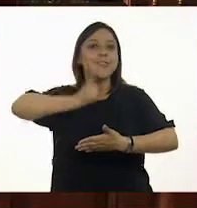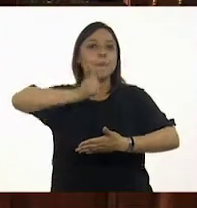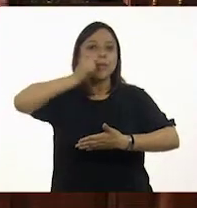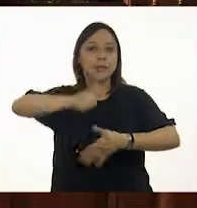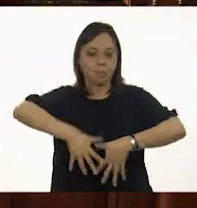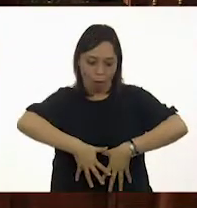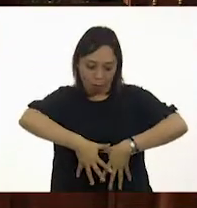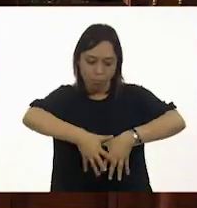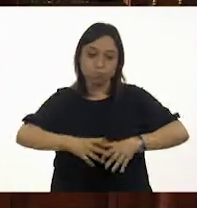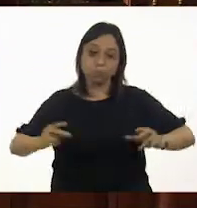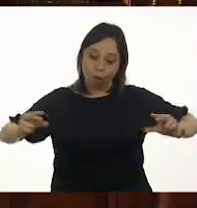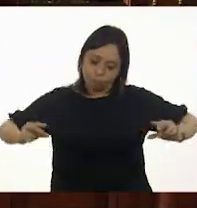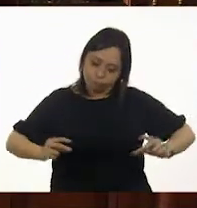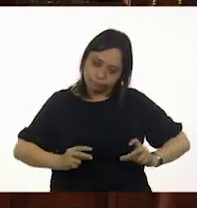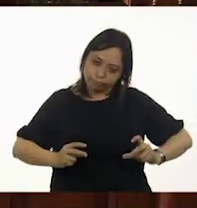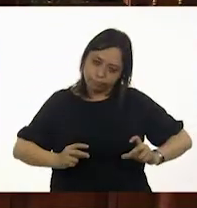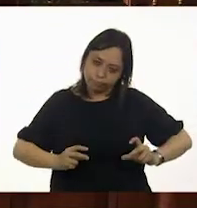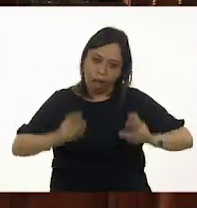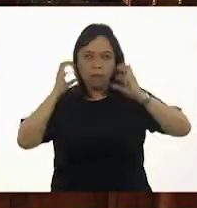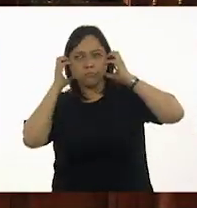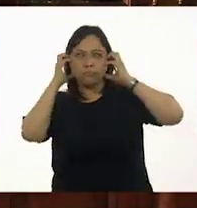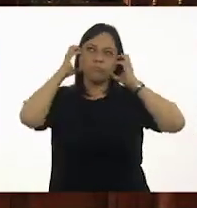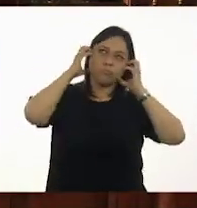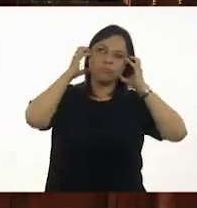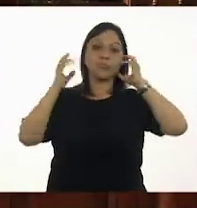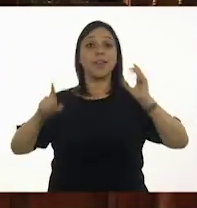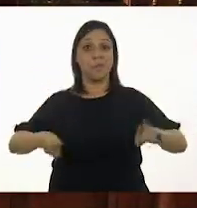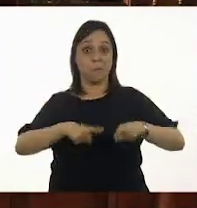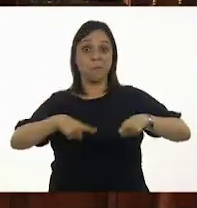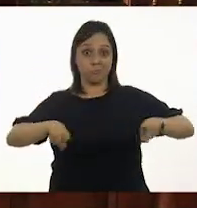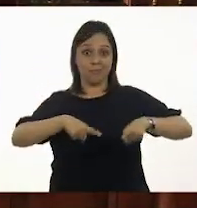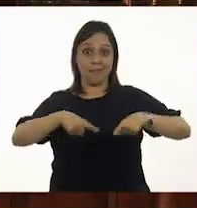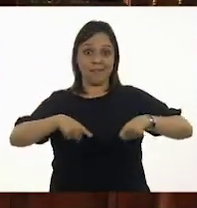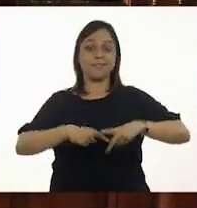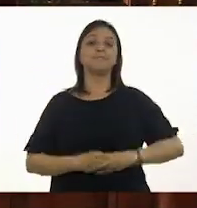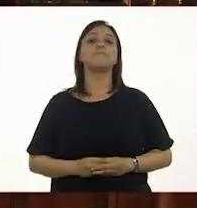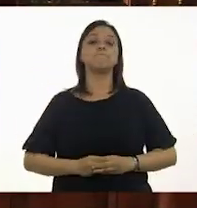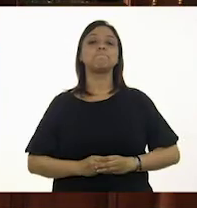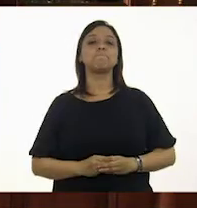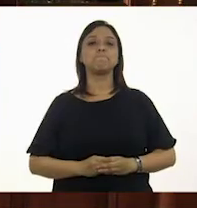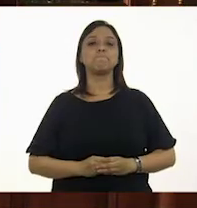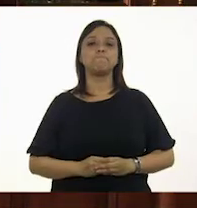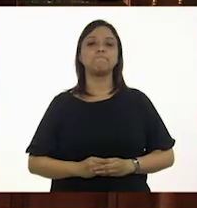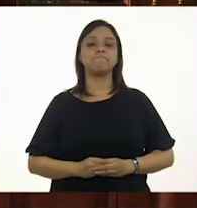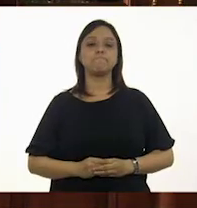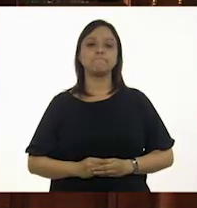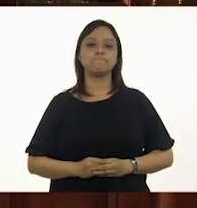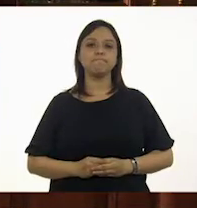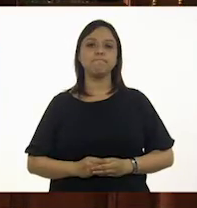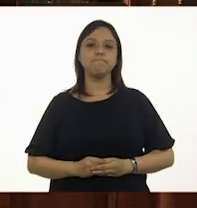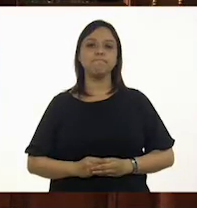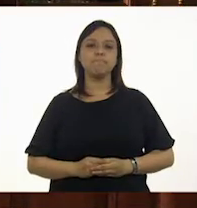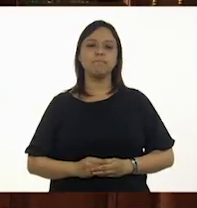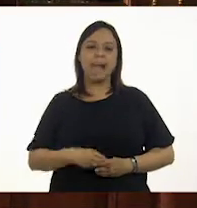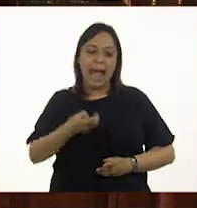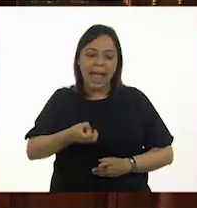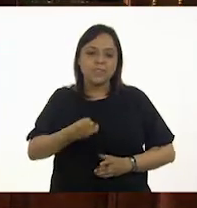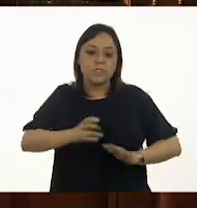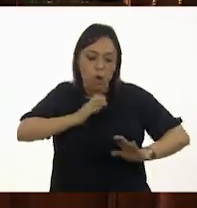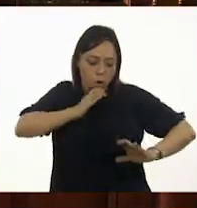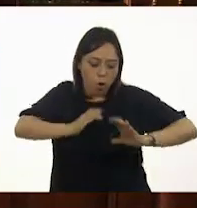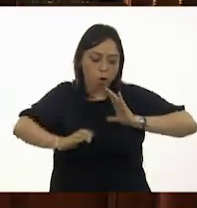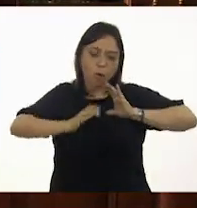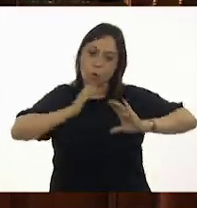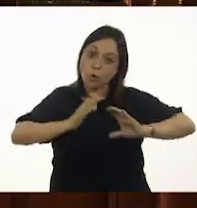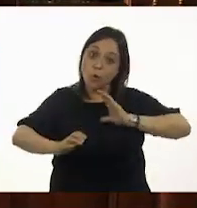panza y todo, y cómo fue esa comunicación al